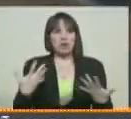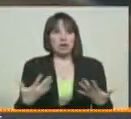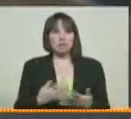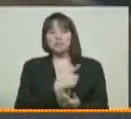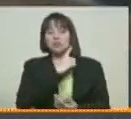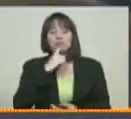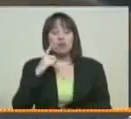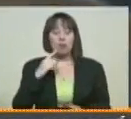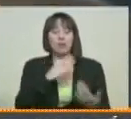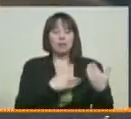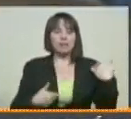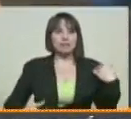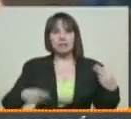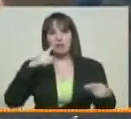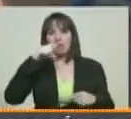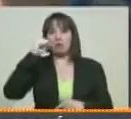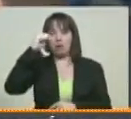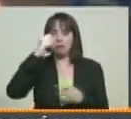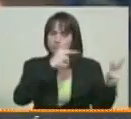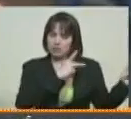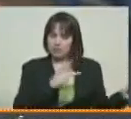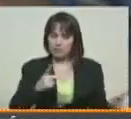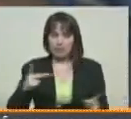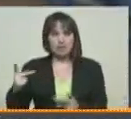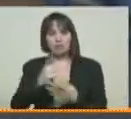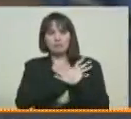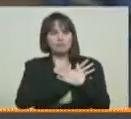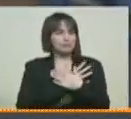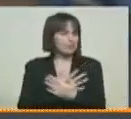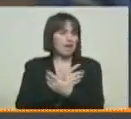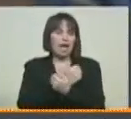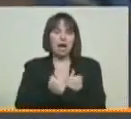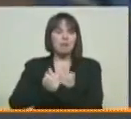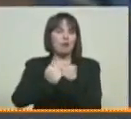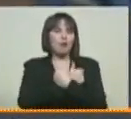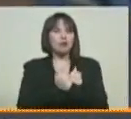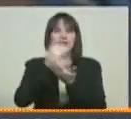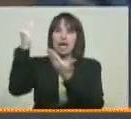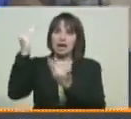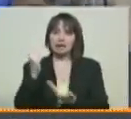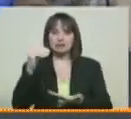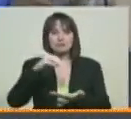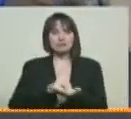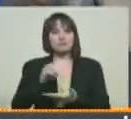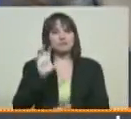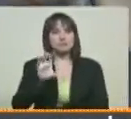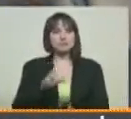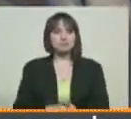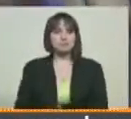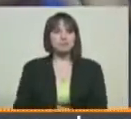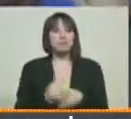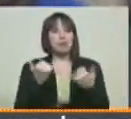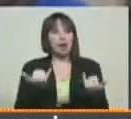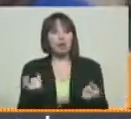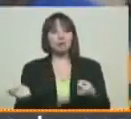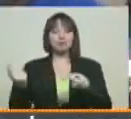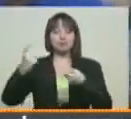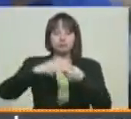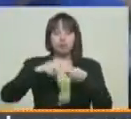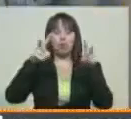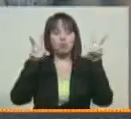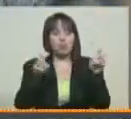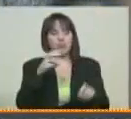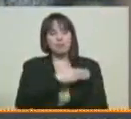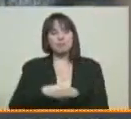del presidente Nicolás Maduro le damos la bienvenida cariñosa y amorosa a su patria. Ellos ahora serán incluidos en el sistema de